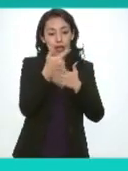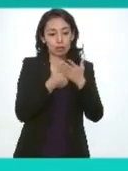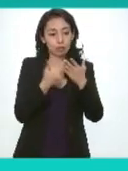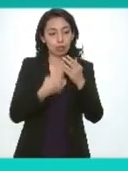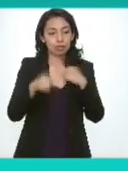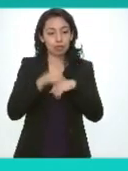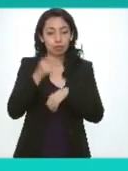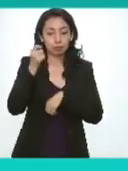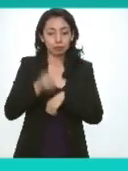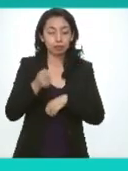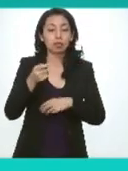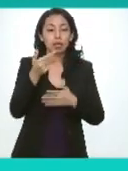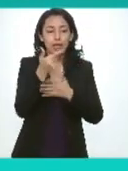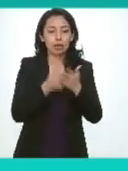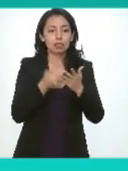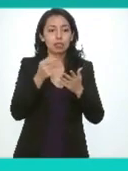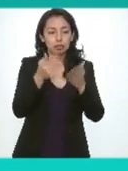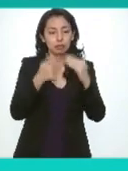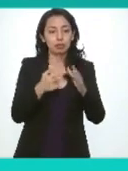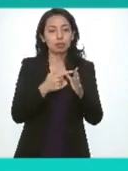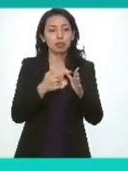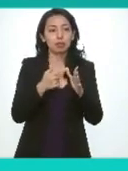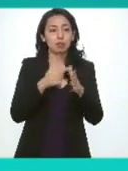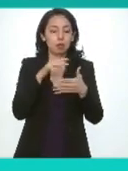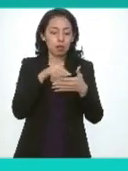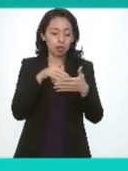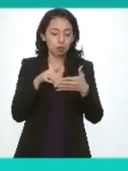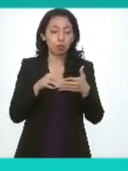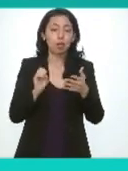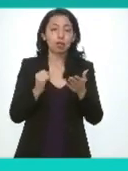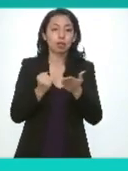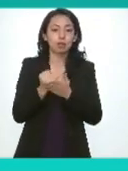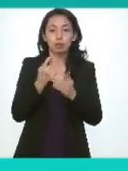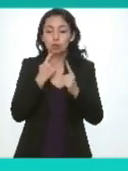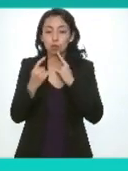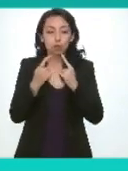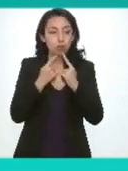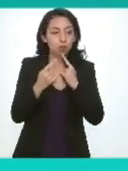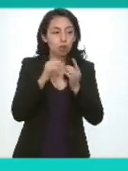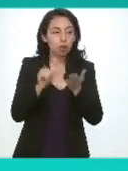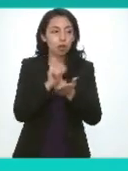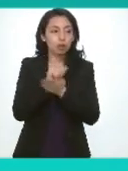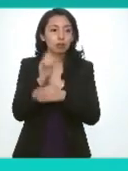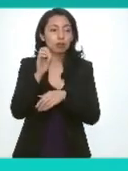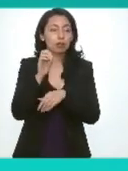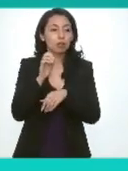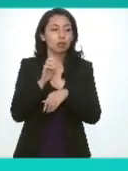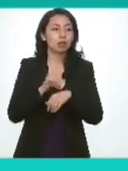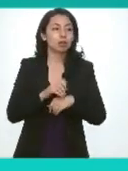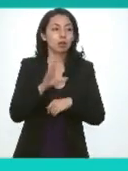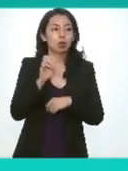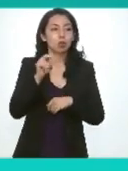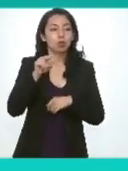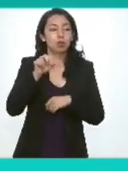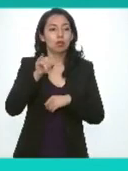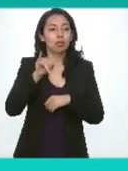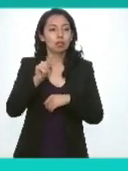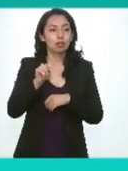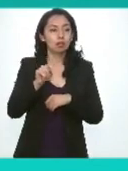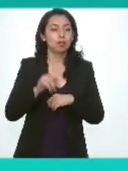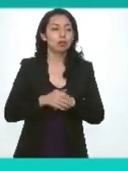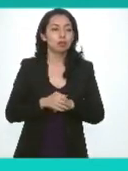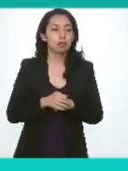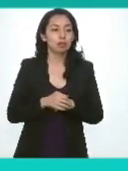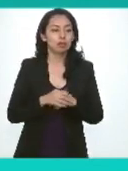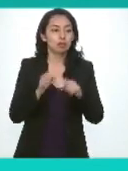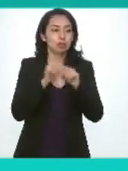Día Y Sería La Siguiente Punto Cinco Lectura Y En su caso Aprobación Del Acta Número Con Con Sistema Nacional